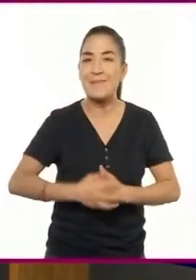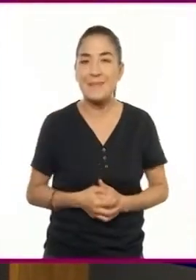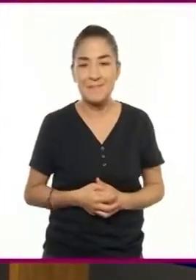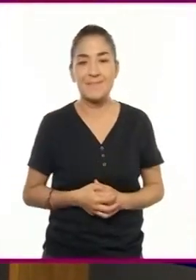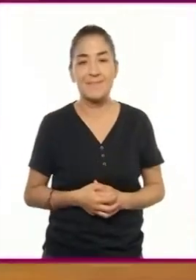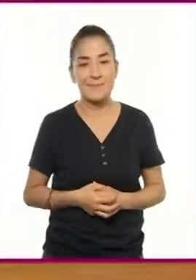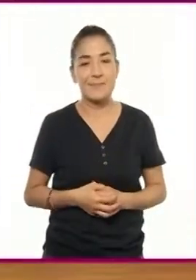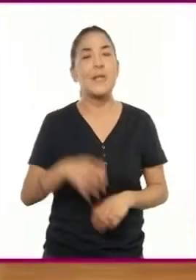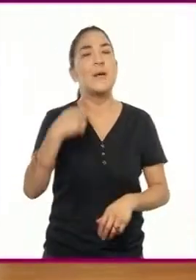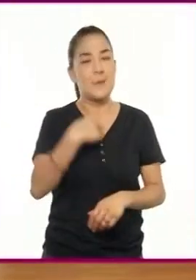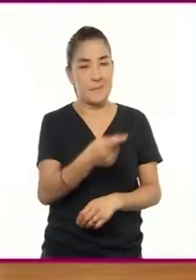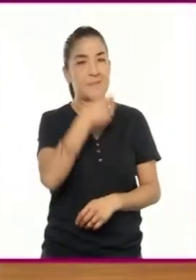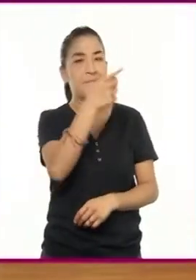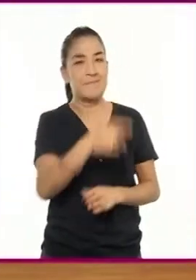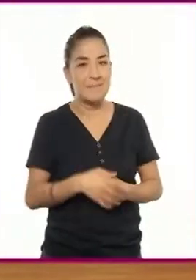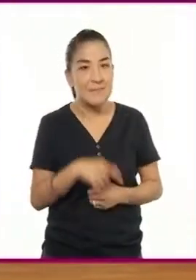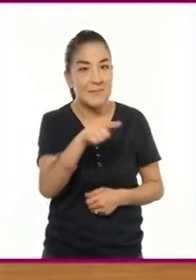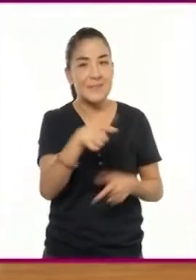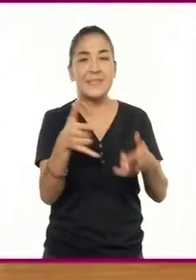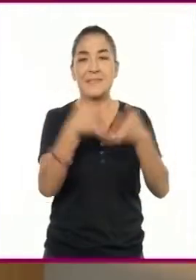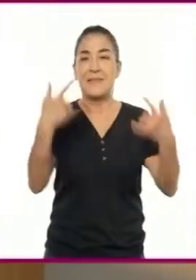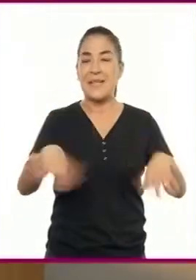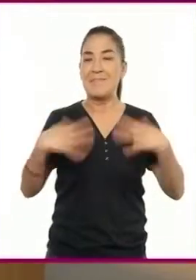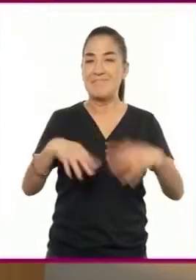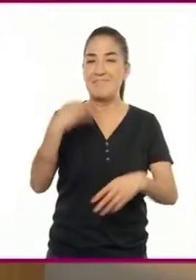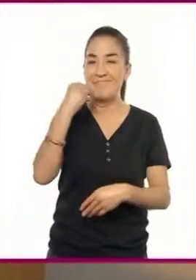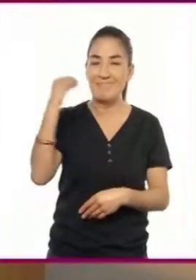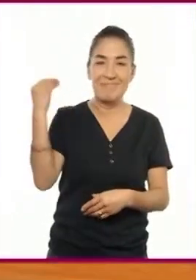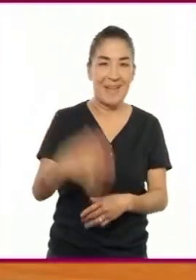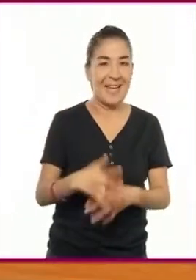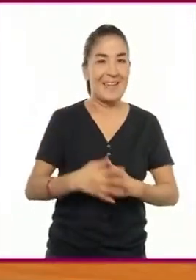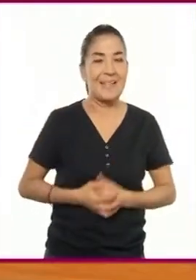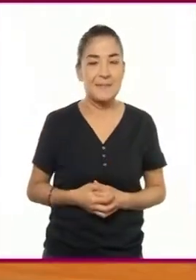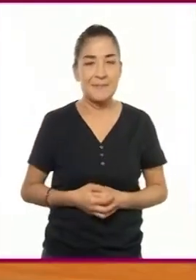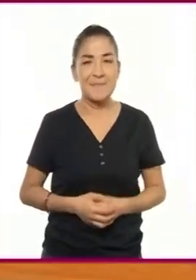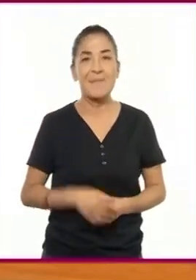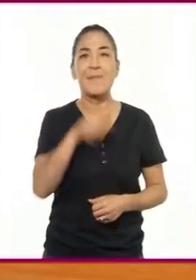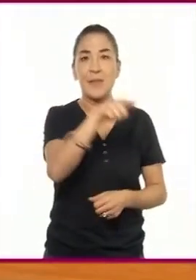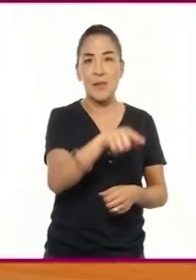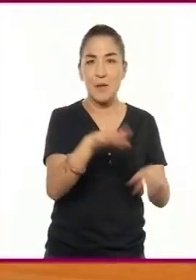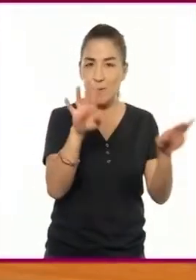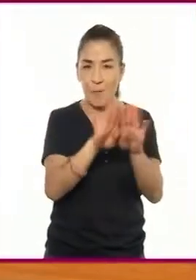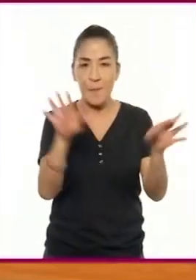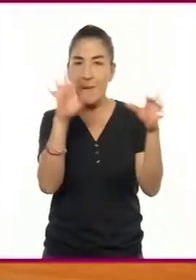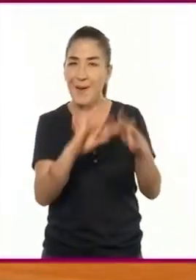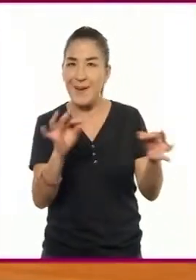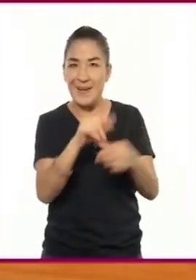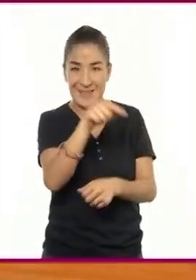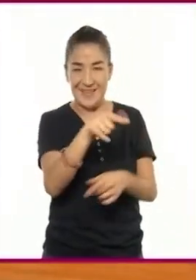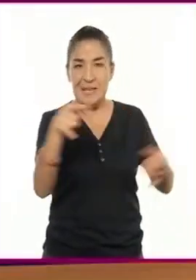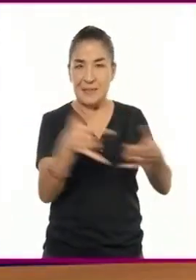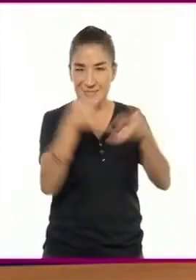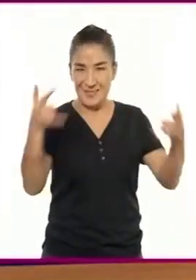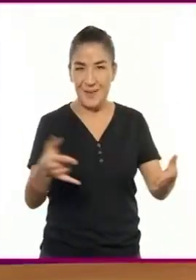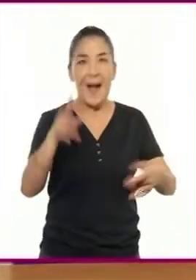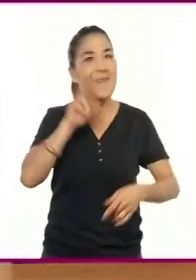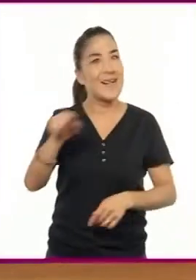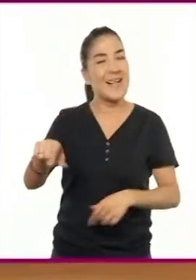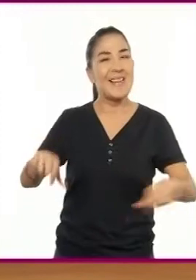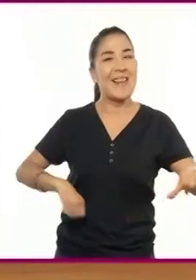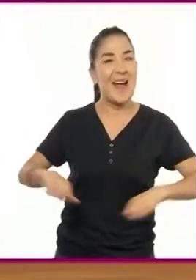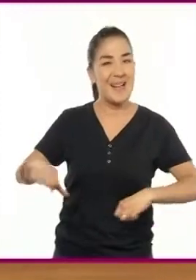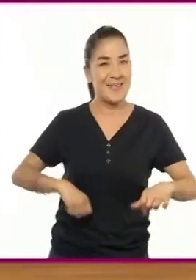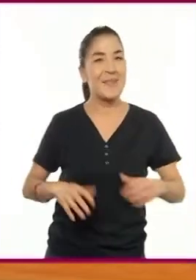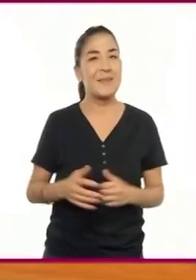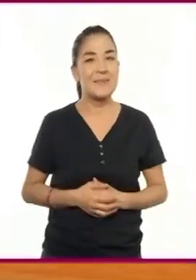Tengo que decirlo, es una muy buena historia. Ahora, ¿no te gustaría ver este relato en teatro? Pero por supuesto, claro que sí,